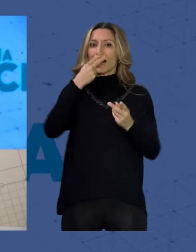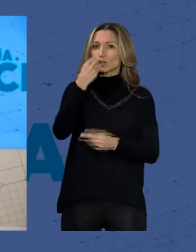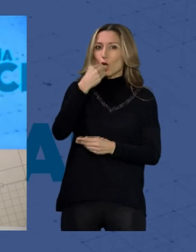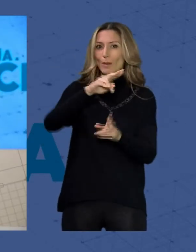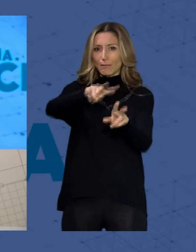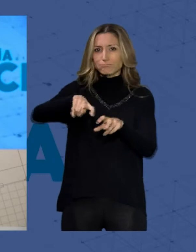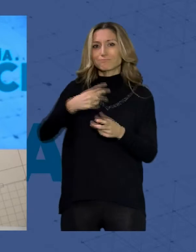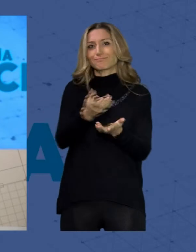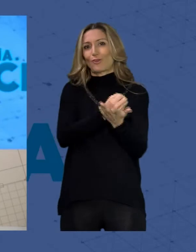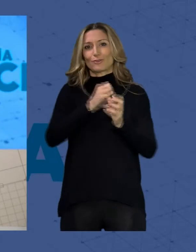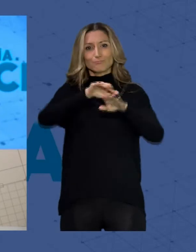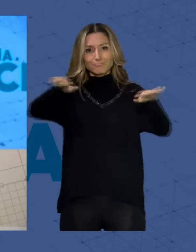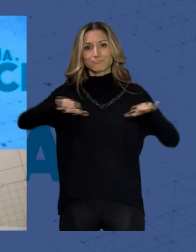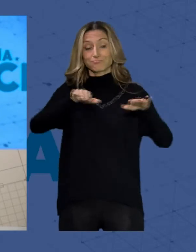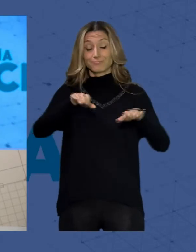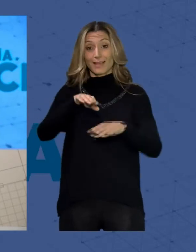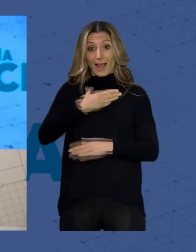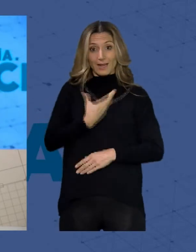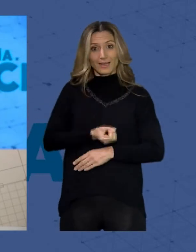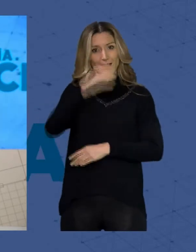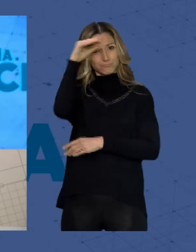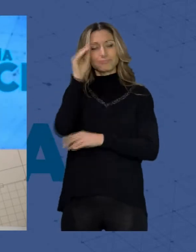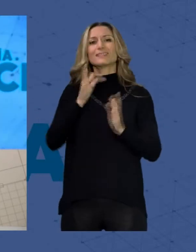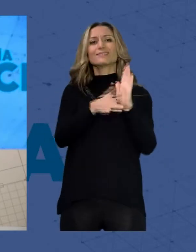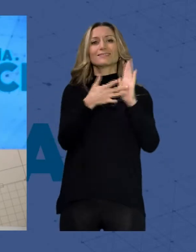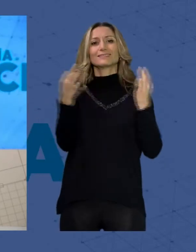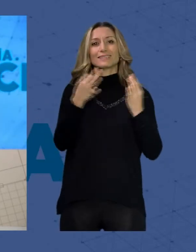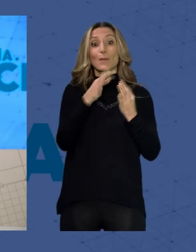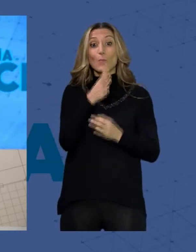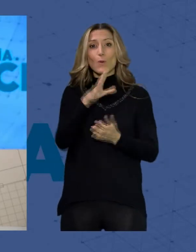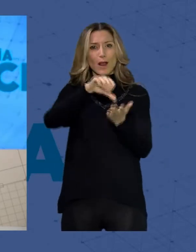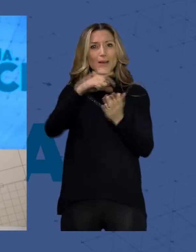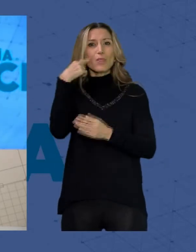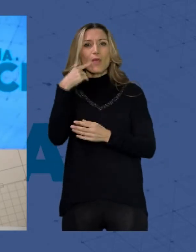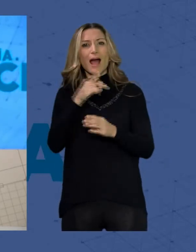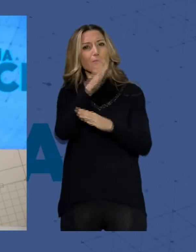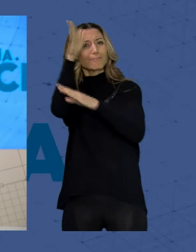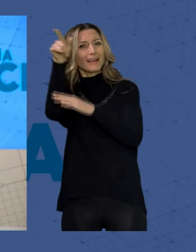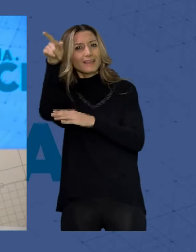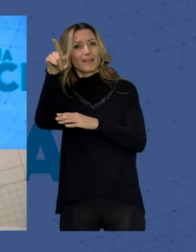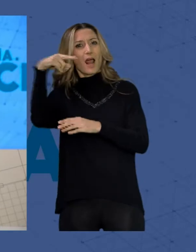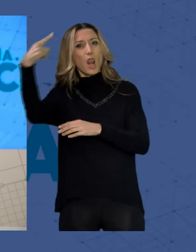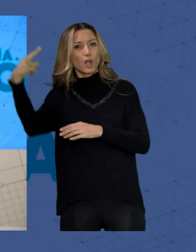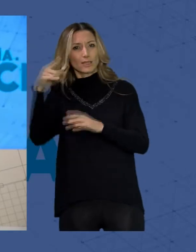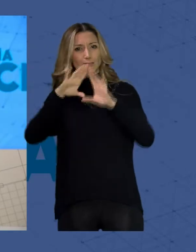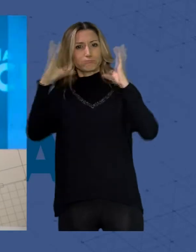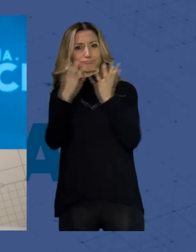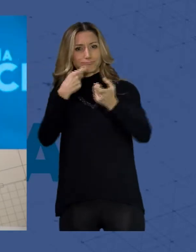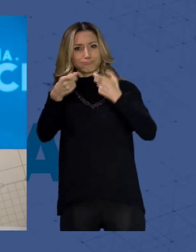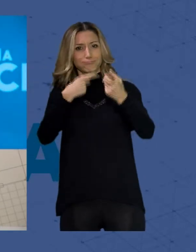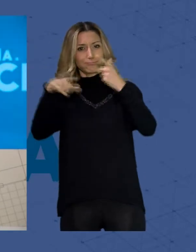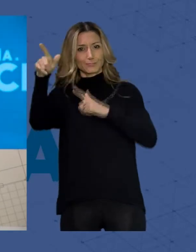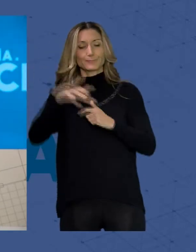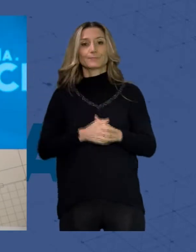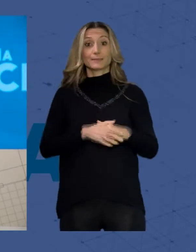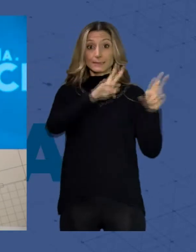alcalde Ramón Fernández Pacheco explicaba el motivo de la presencia de Almería Ciudad en la World Travel Market. Y más asuntos